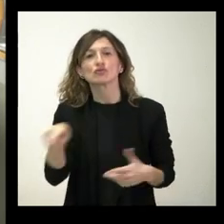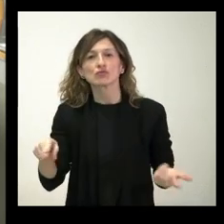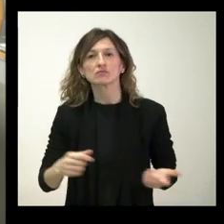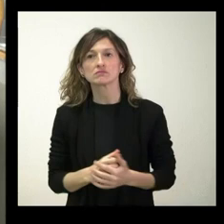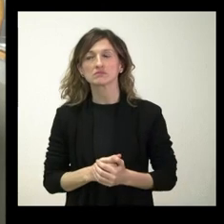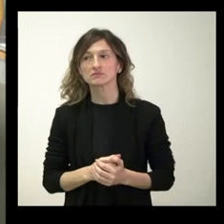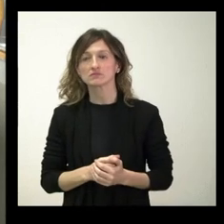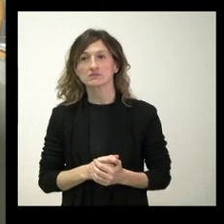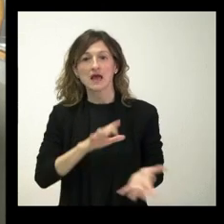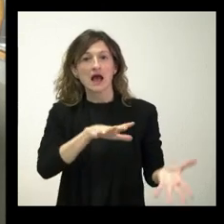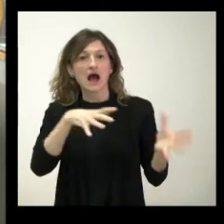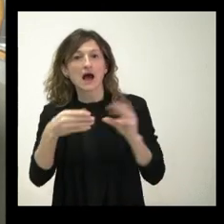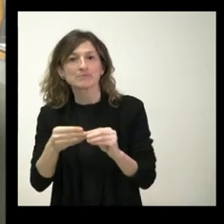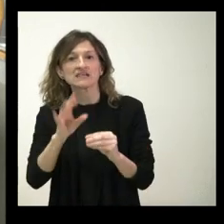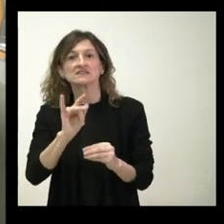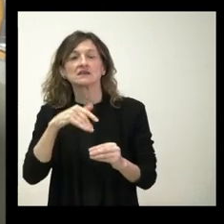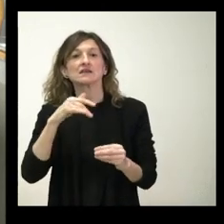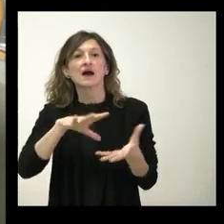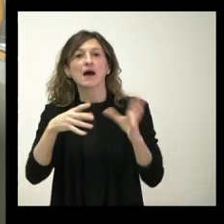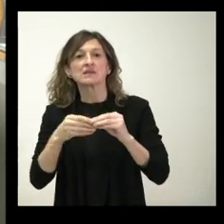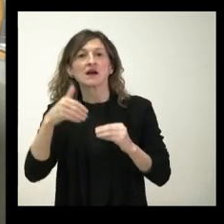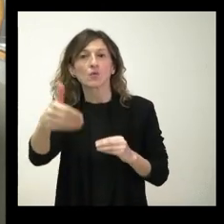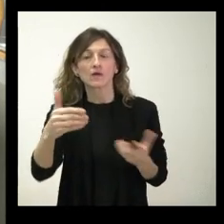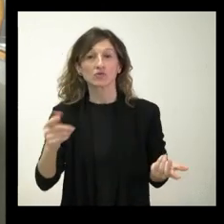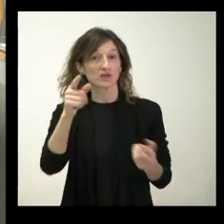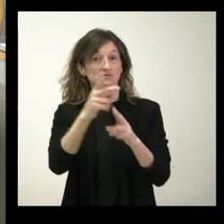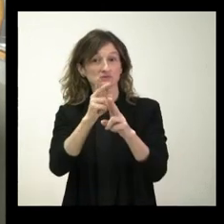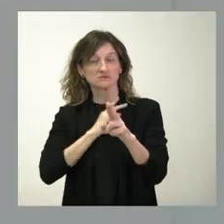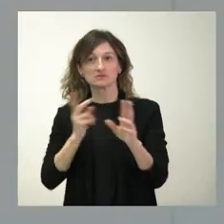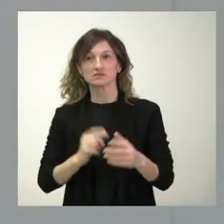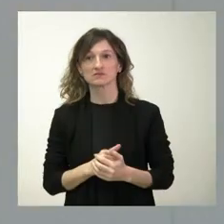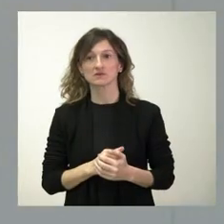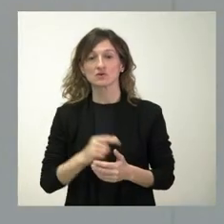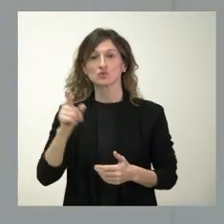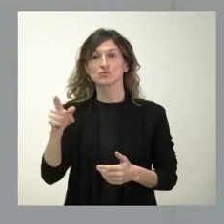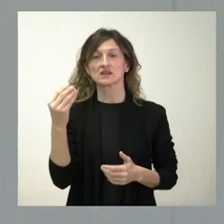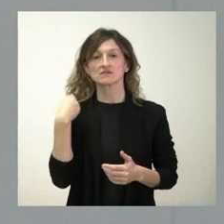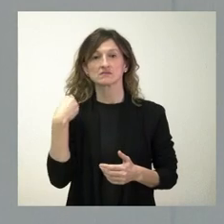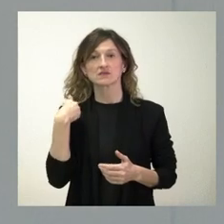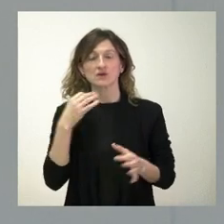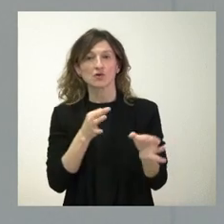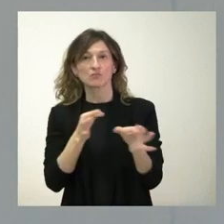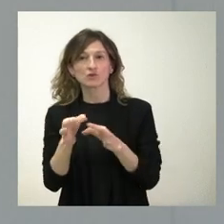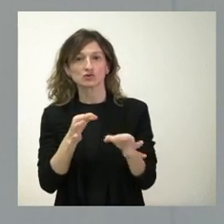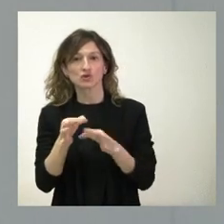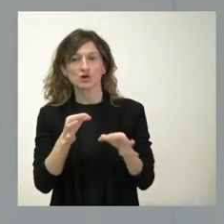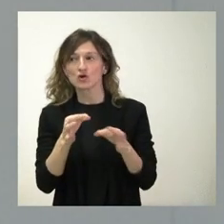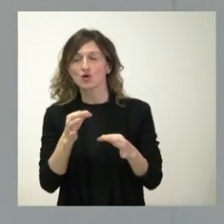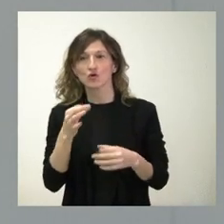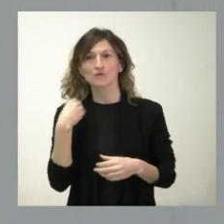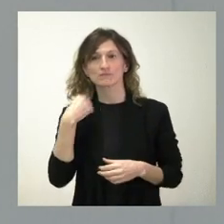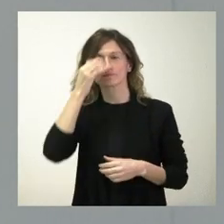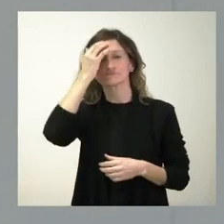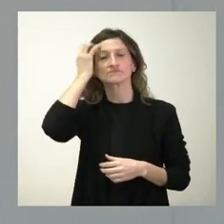¿Se aplican y si se aplican cuándo? Es que eso no… Es que usted me ha preguntado que cuándo se va a publicar un protocolo o cuándo se va publicar una instrucción.